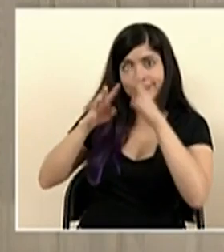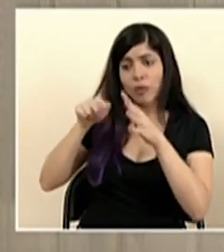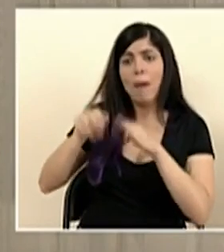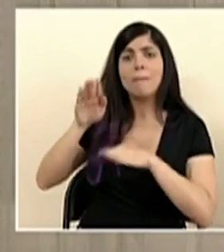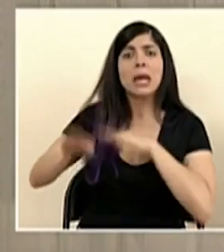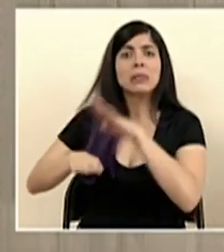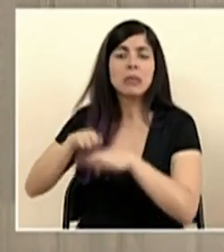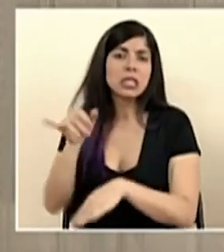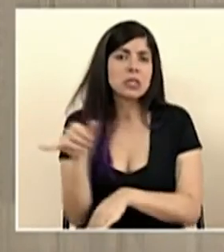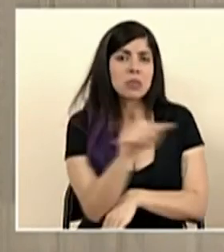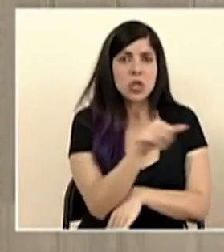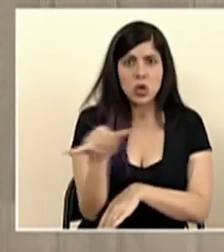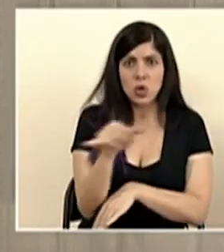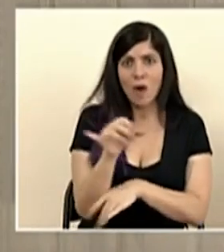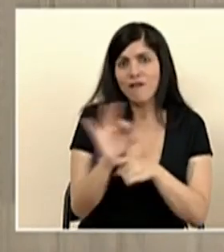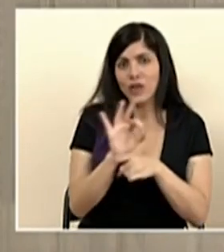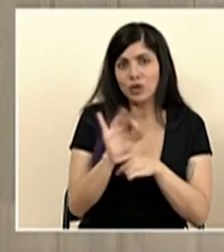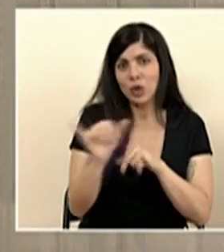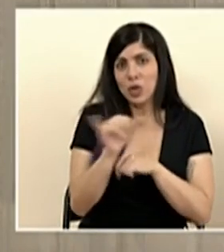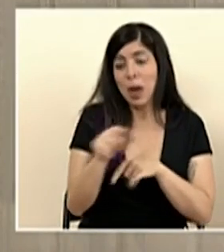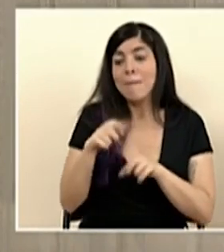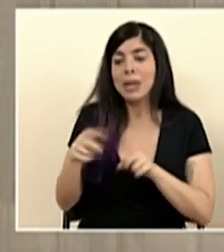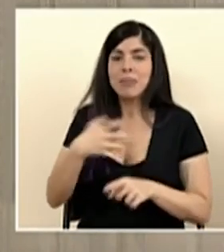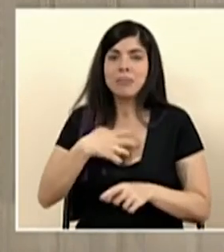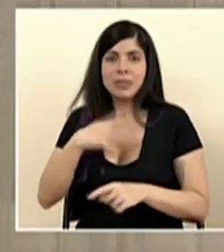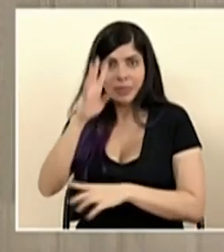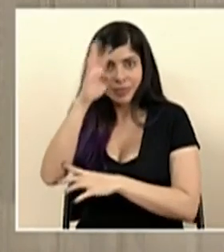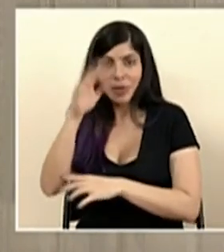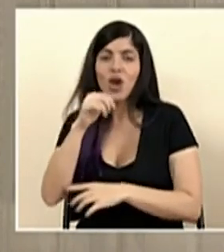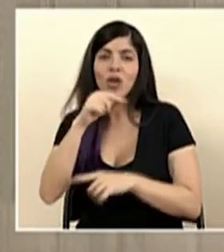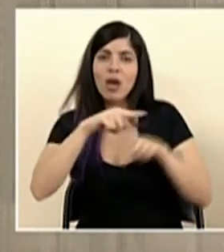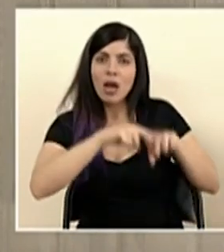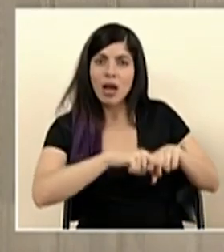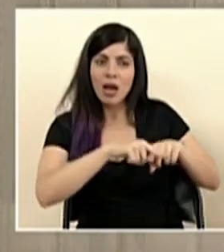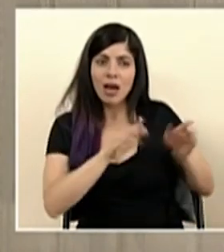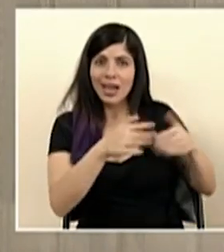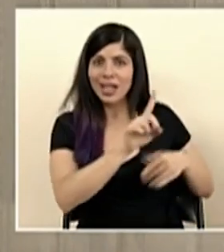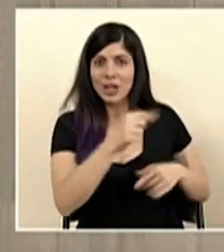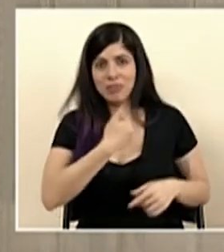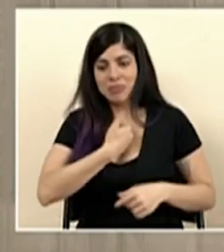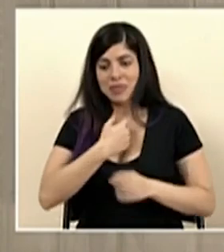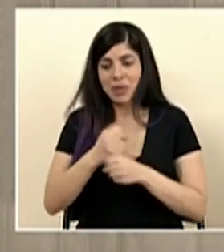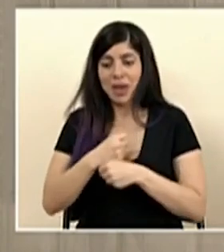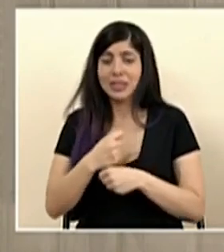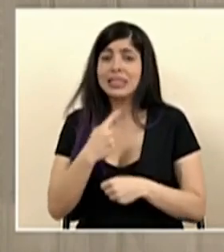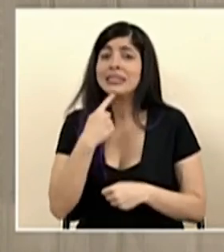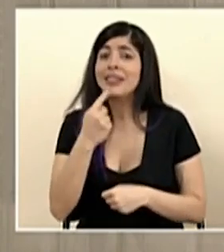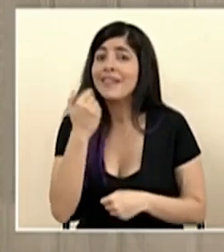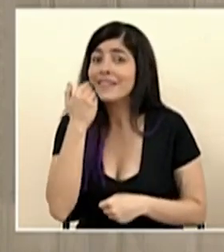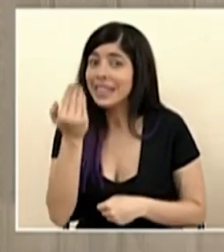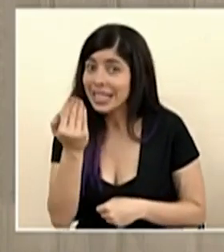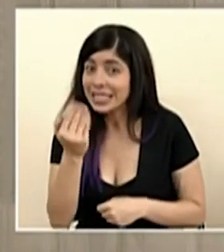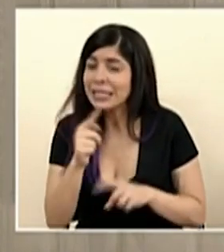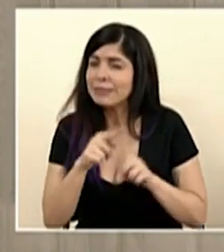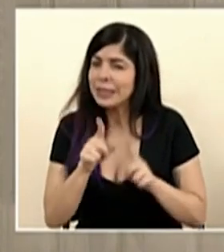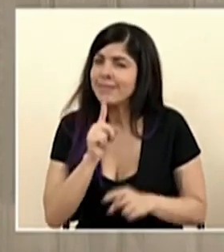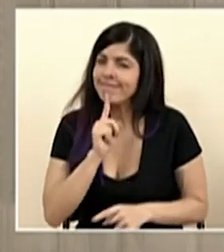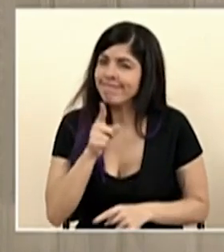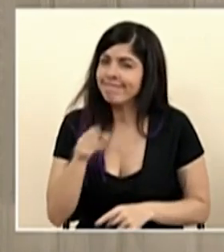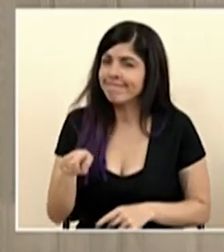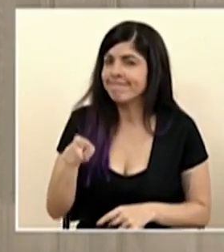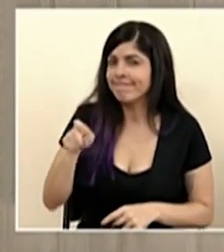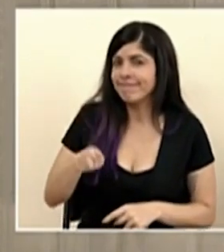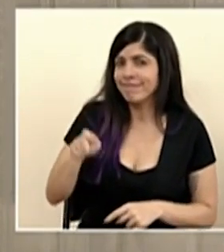misma función, pero que no dependan de los kits. Ahora, eso se dice muy fácilmente, pero en realidad requiere